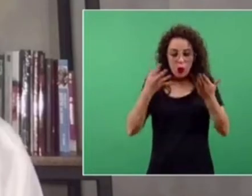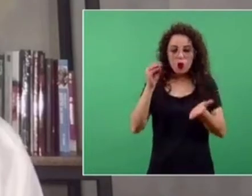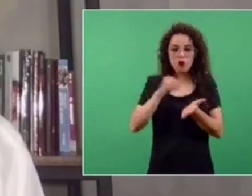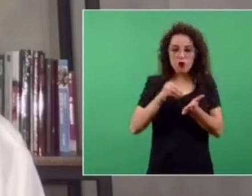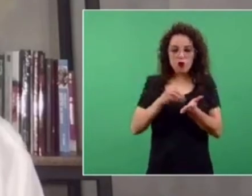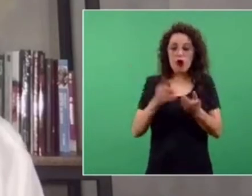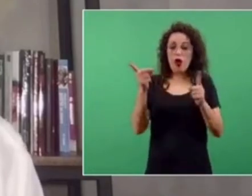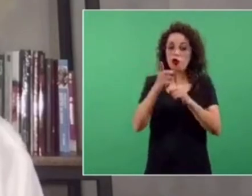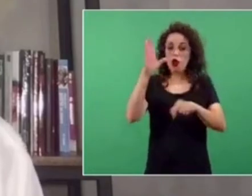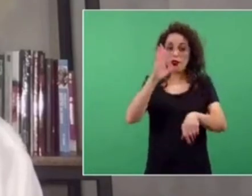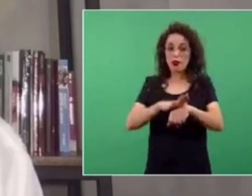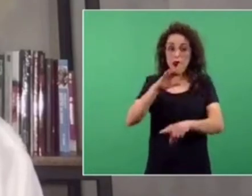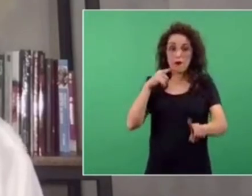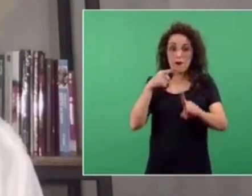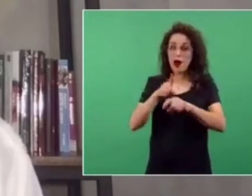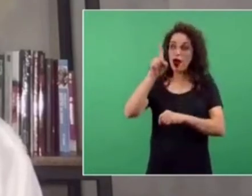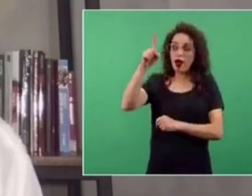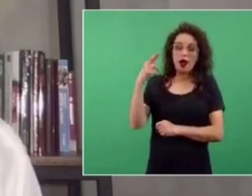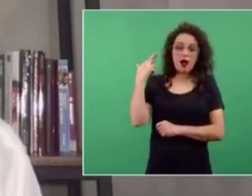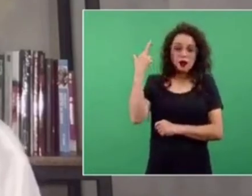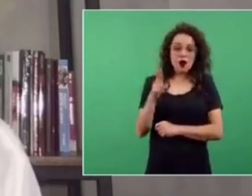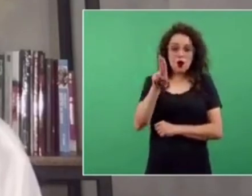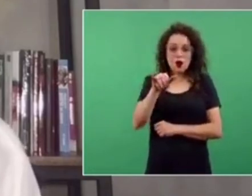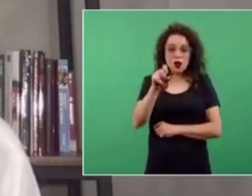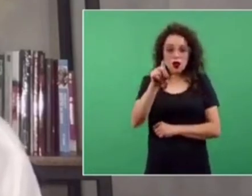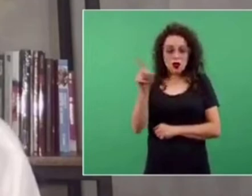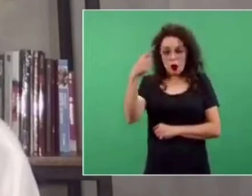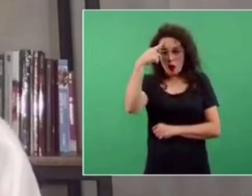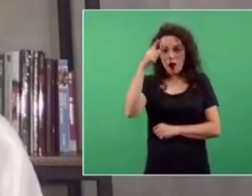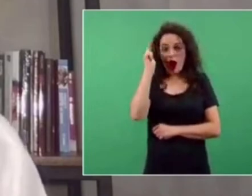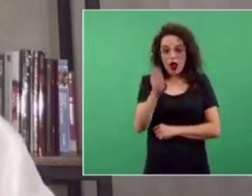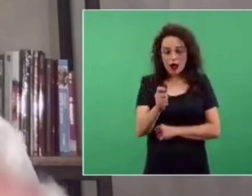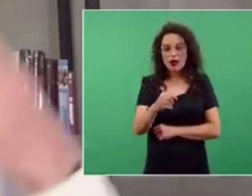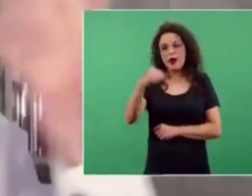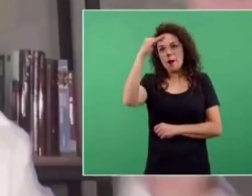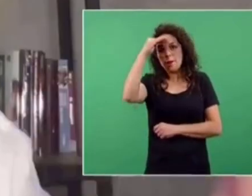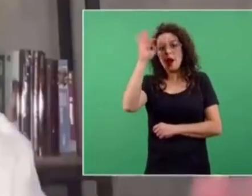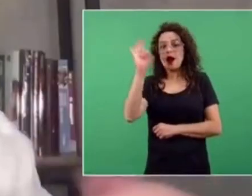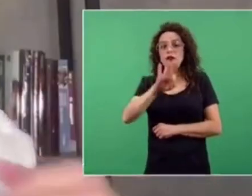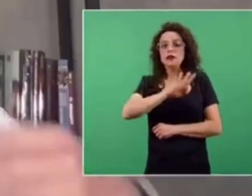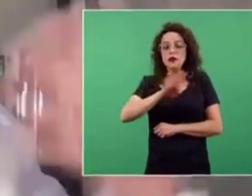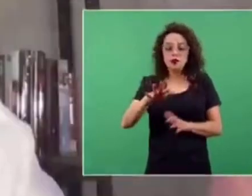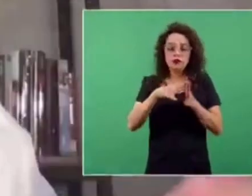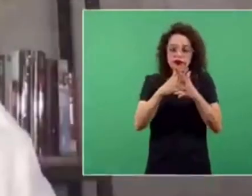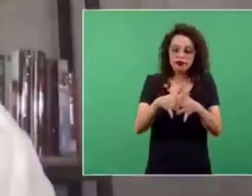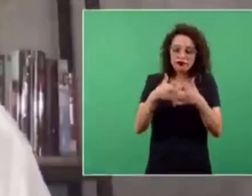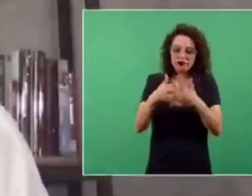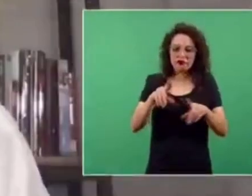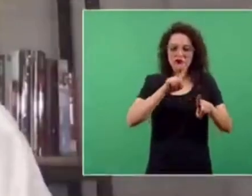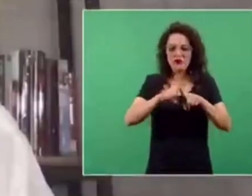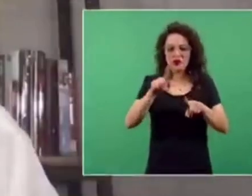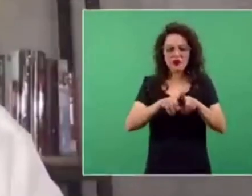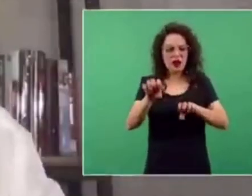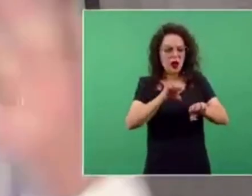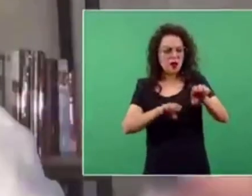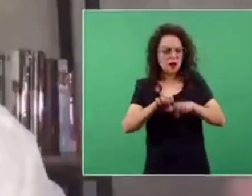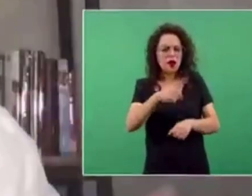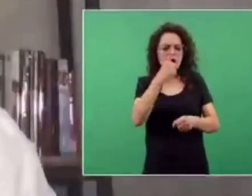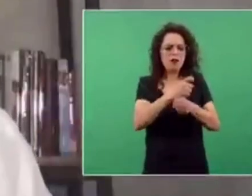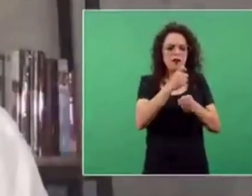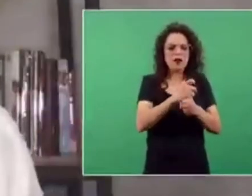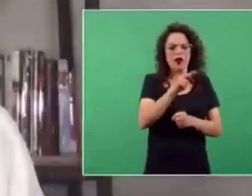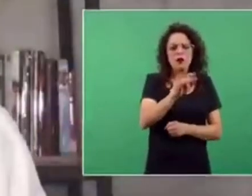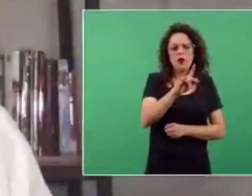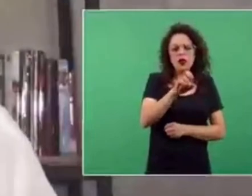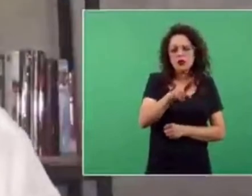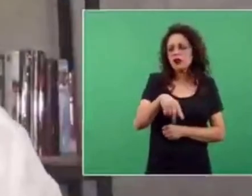Reino Unido, en donde se explora la posibilidad de combinar vacunas. Poner la primera dosis de Pfizer, la segunda de Astra o la primera de